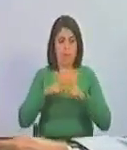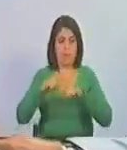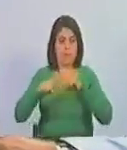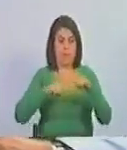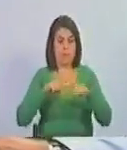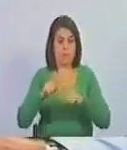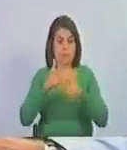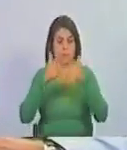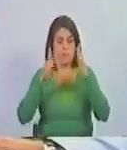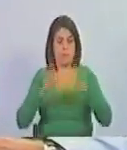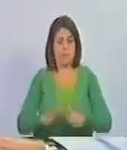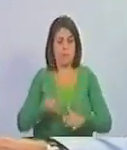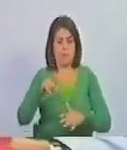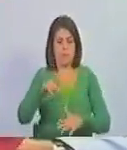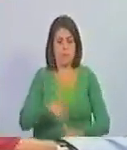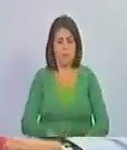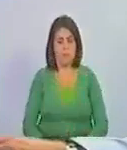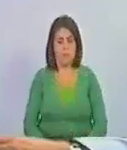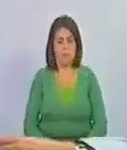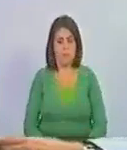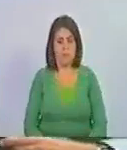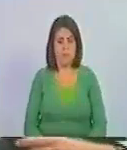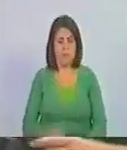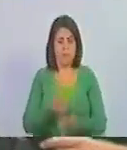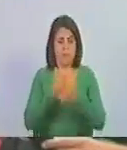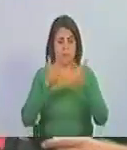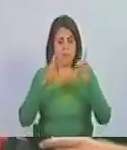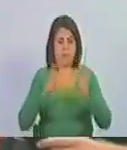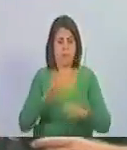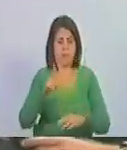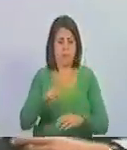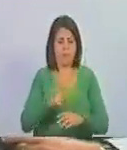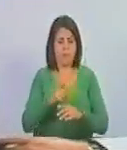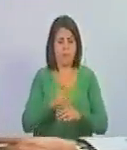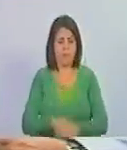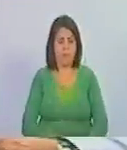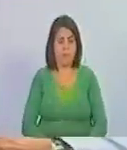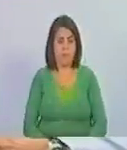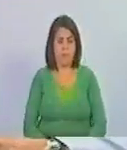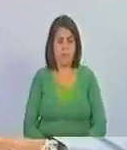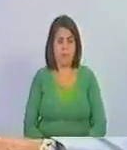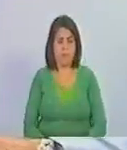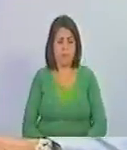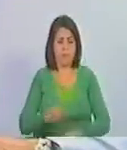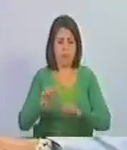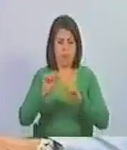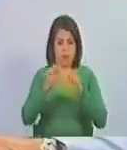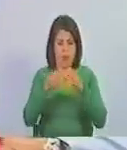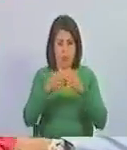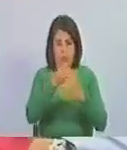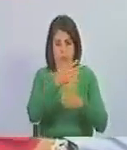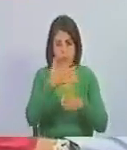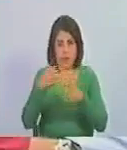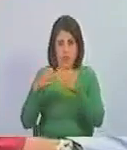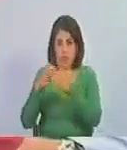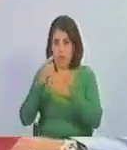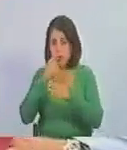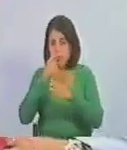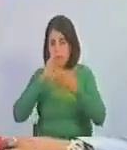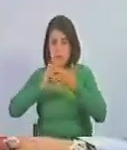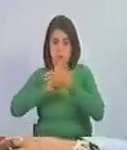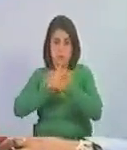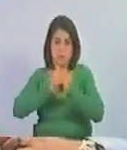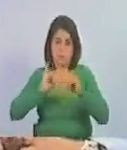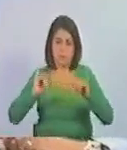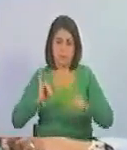liberal burgués de liberales y conservadores, acción democrática y competencia, eso está agotado.